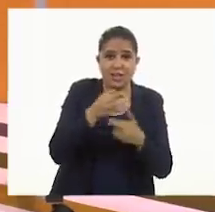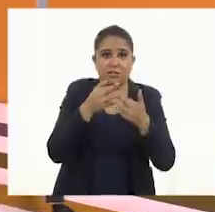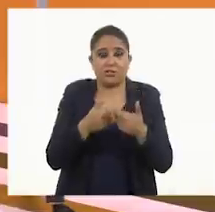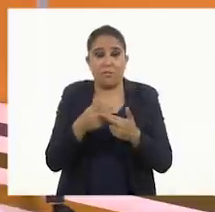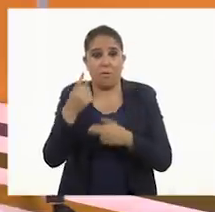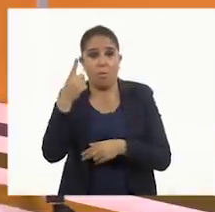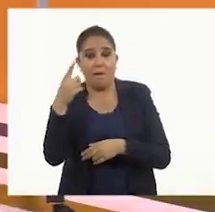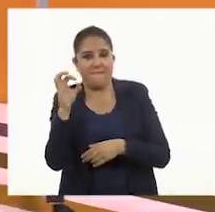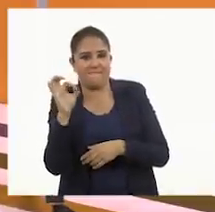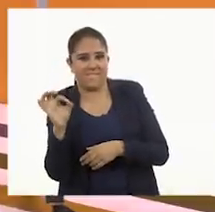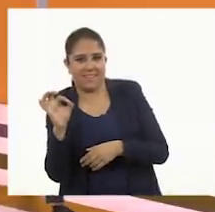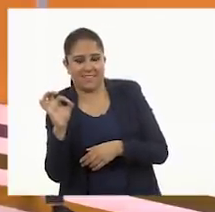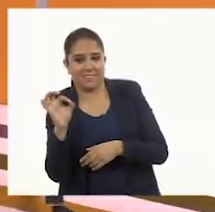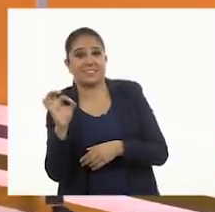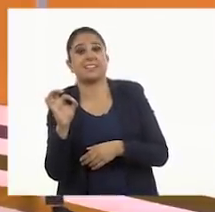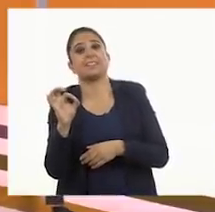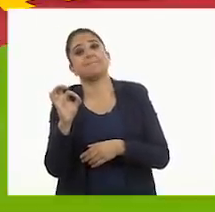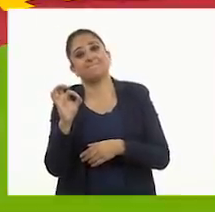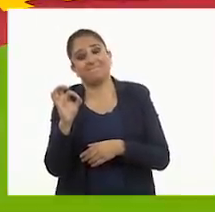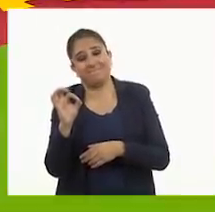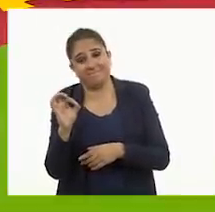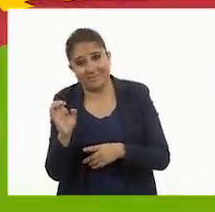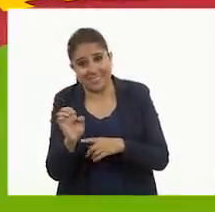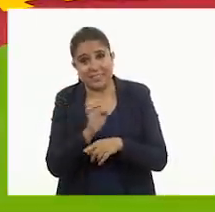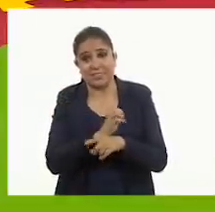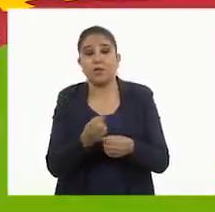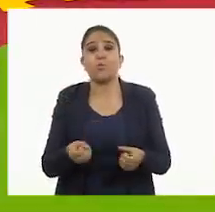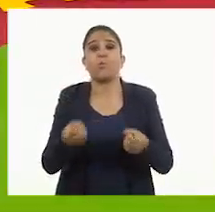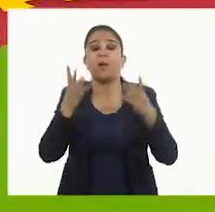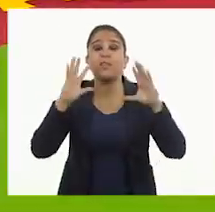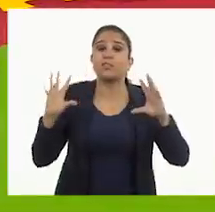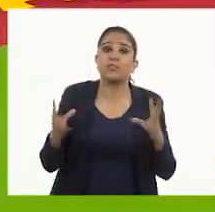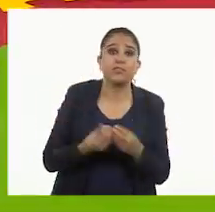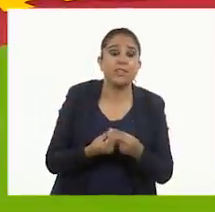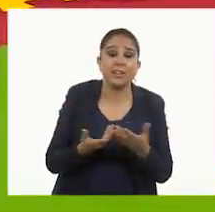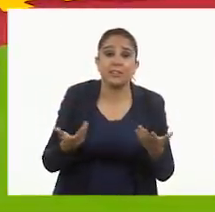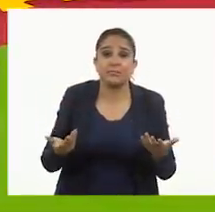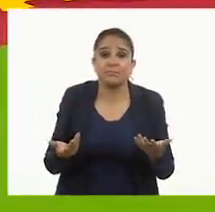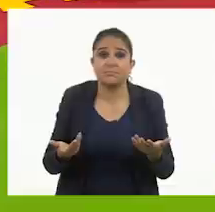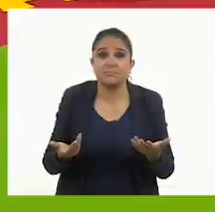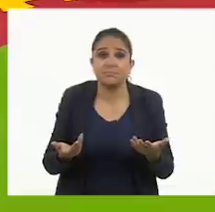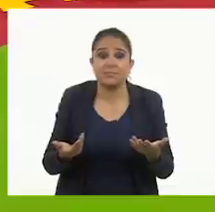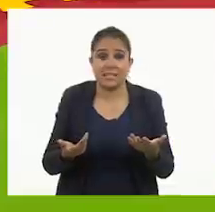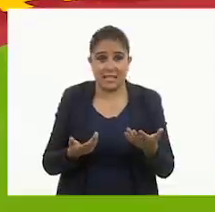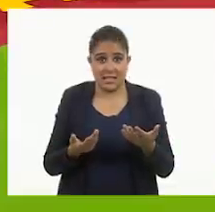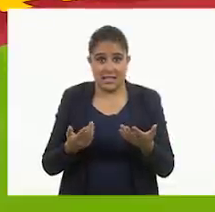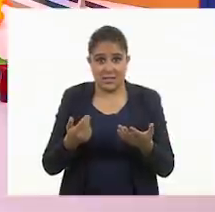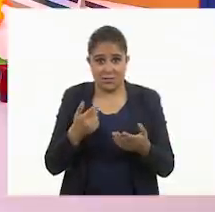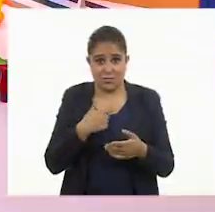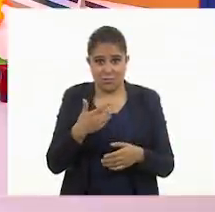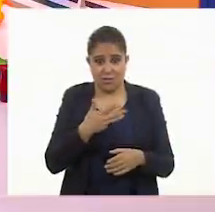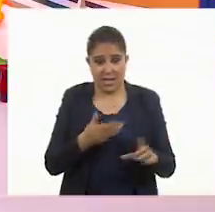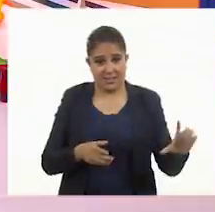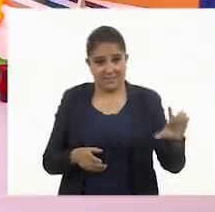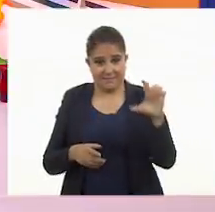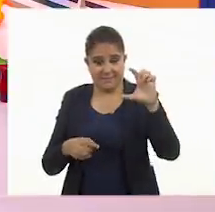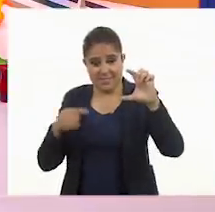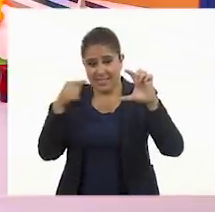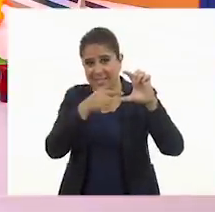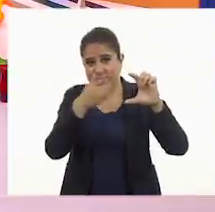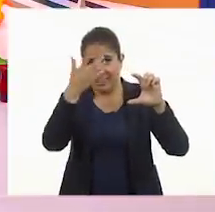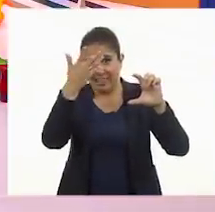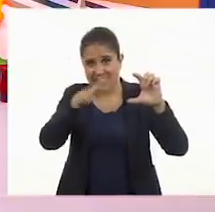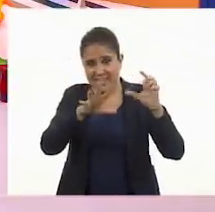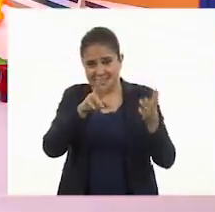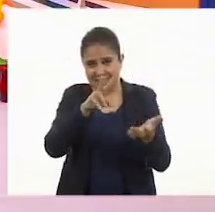una fichita. Entonces, ¿cuántas fichitas tienes en total? Si tengo un tablerito